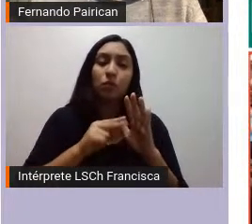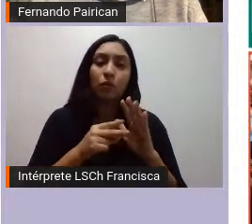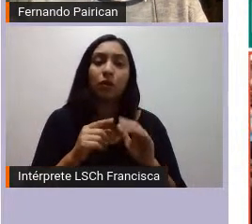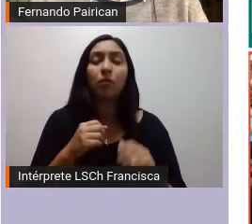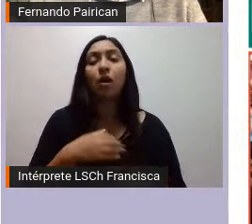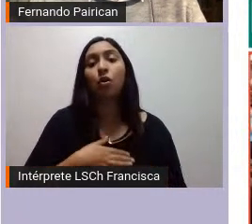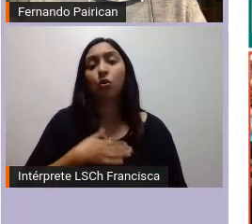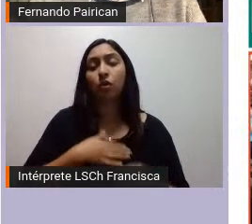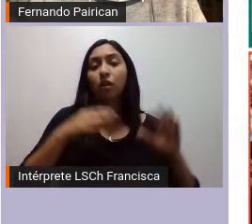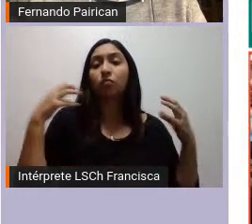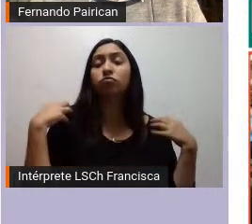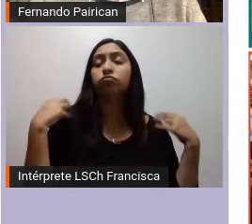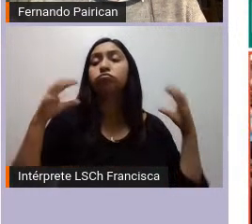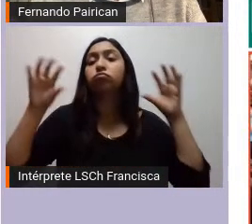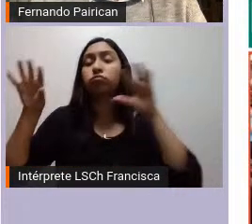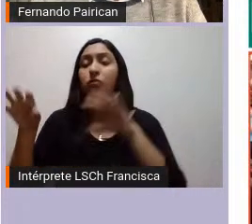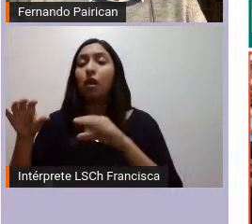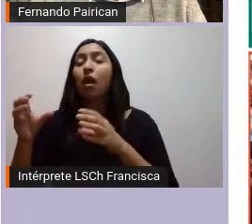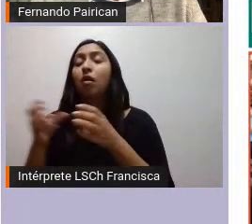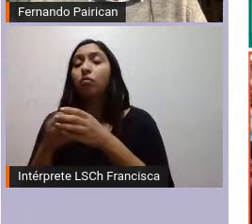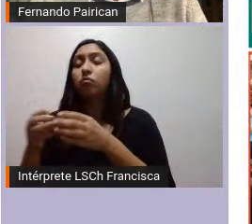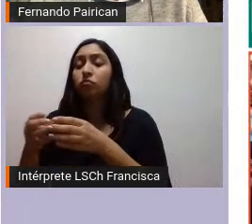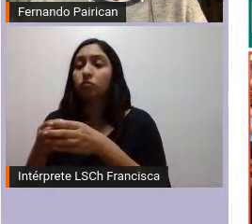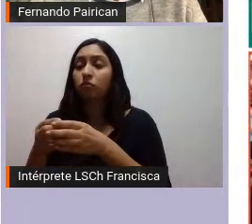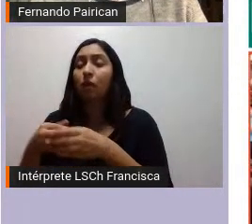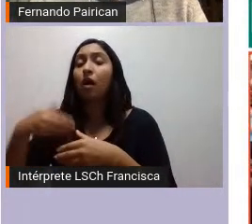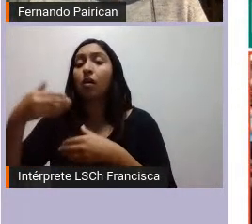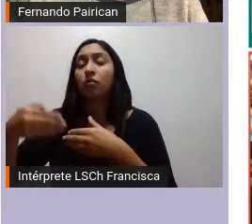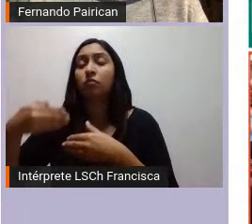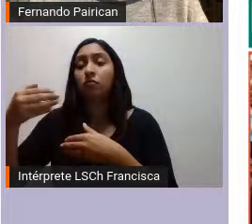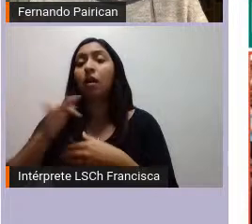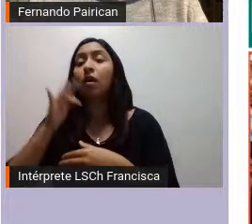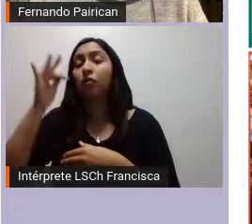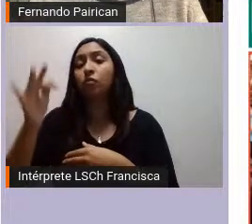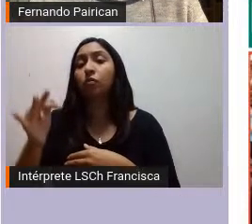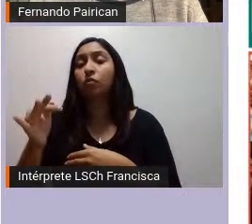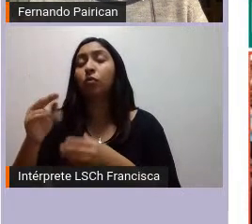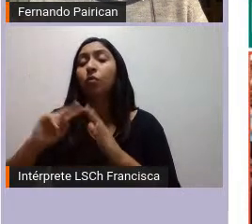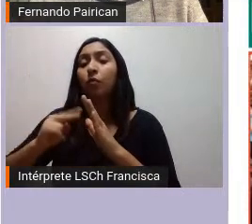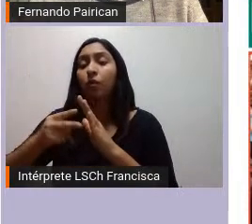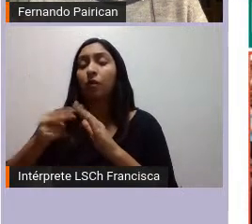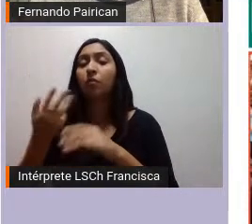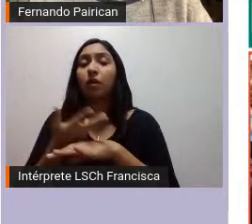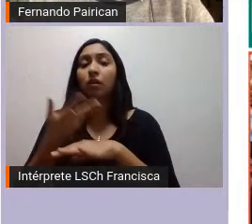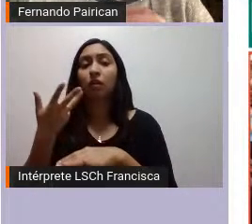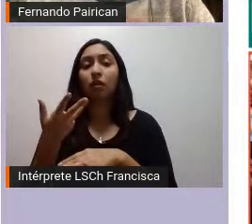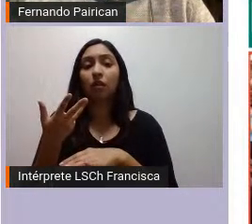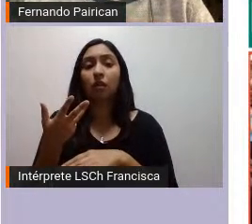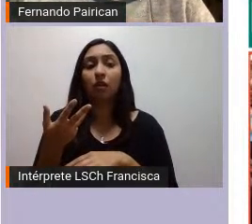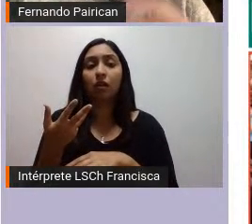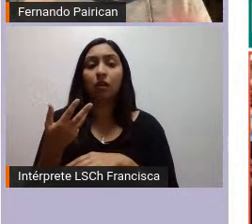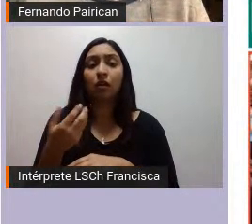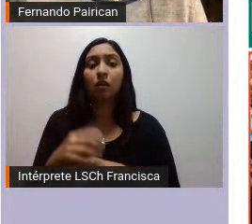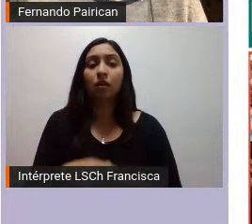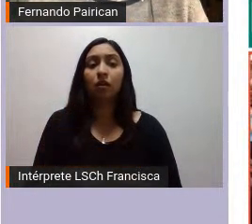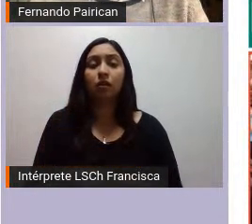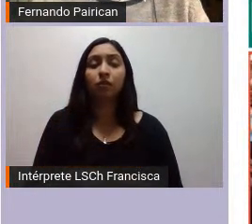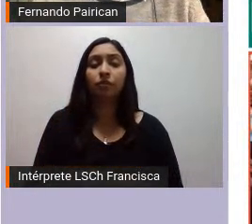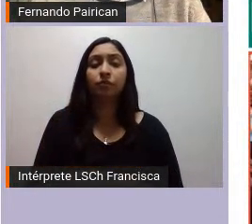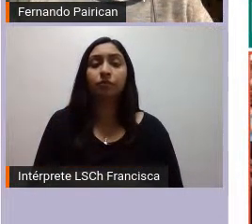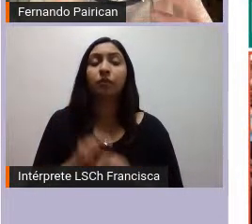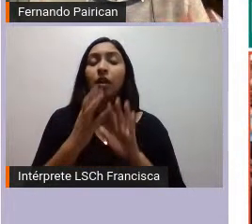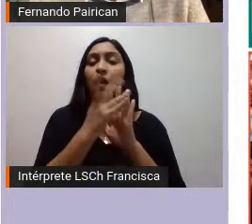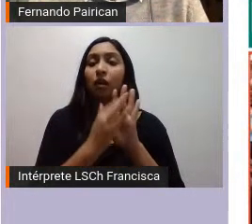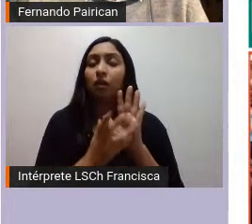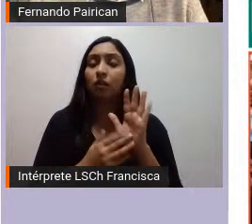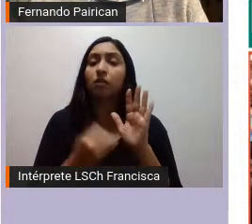a las generaciones posteriores un conflicto que todo da cuenta de que por los aspectos identitarios